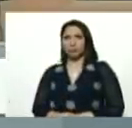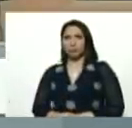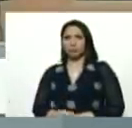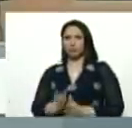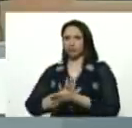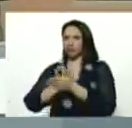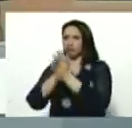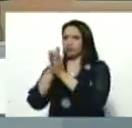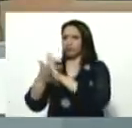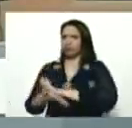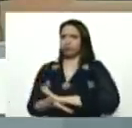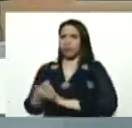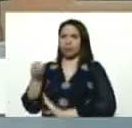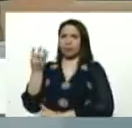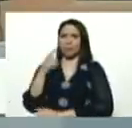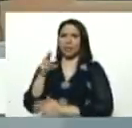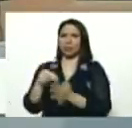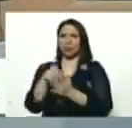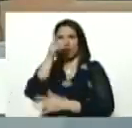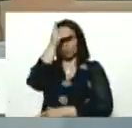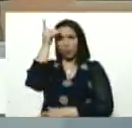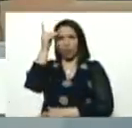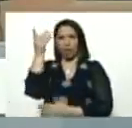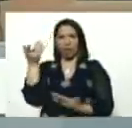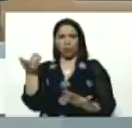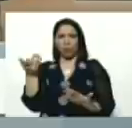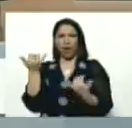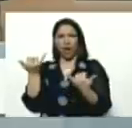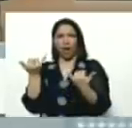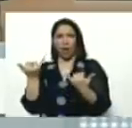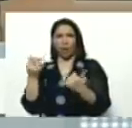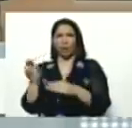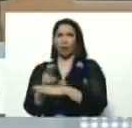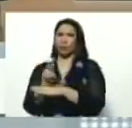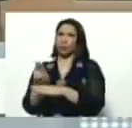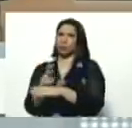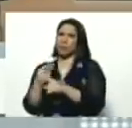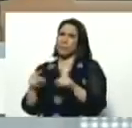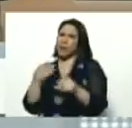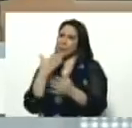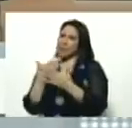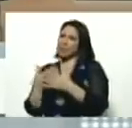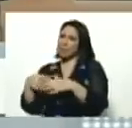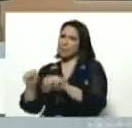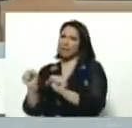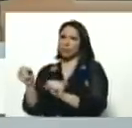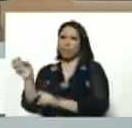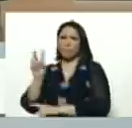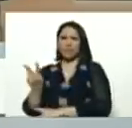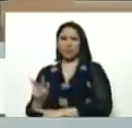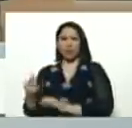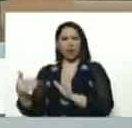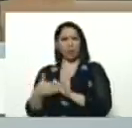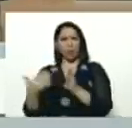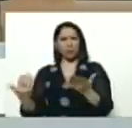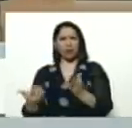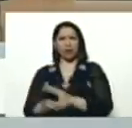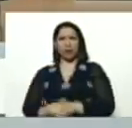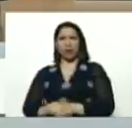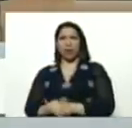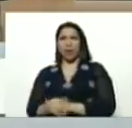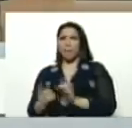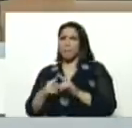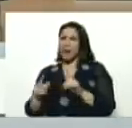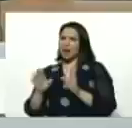destruyeron, la asamblea nacional, Dios dado, y ahora la utilizan, para pedir una invasión, a Venezuela, ahora la utilizan, para